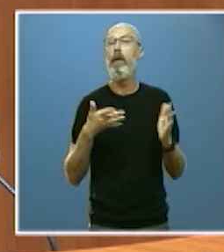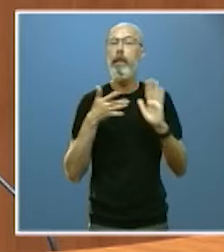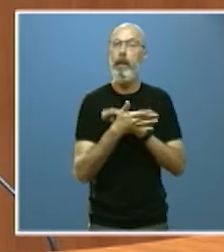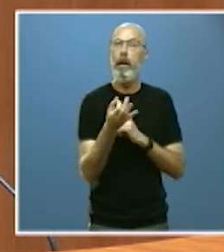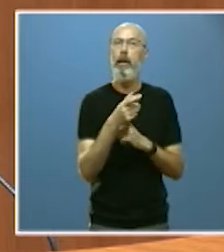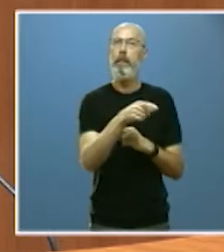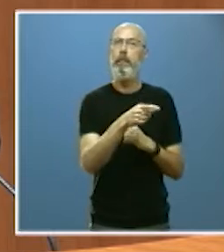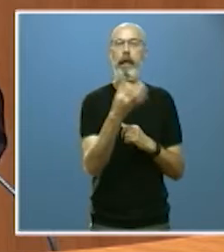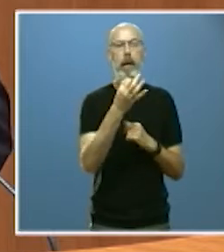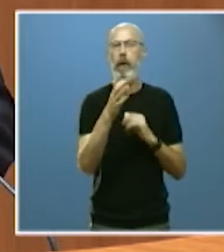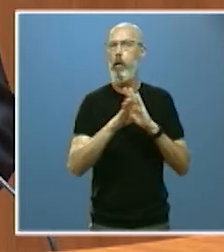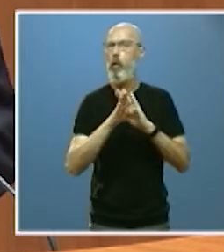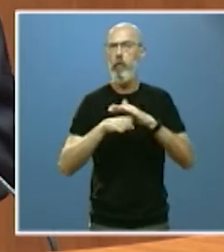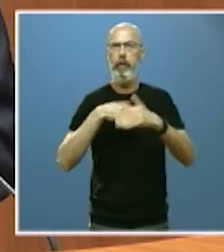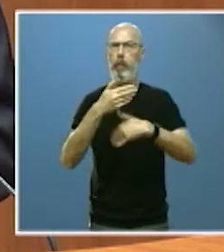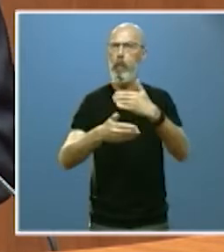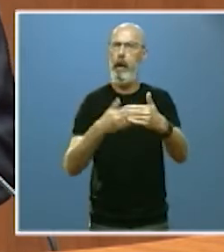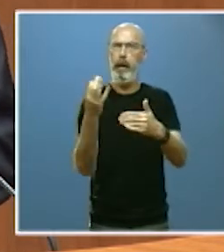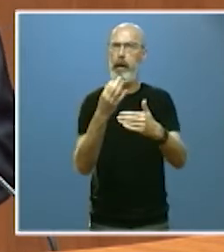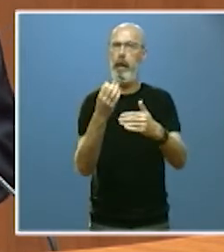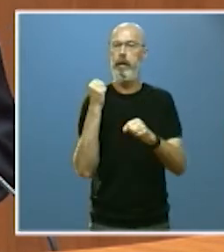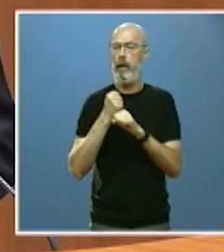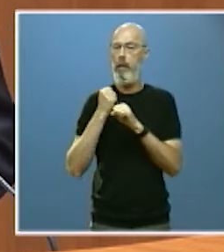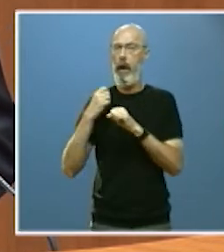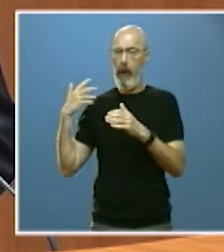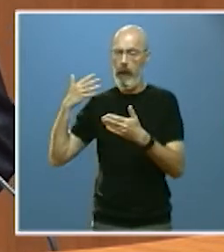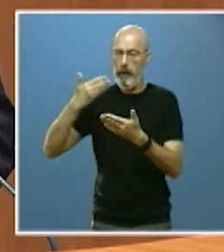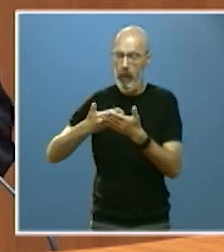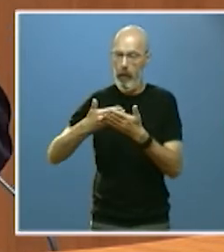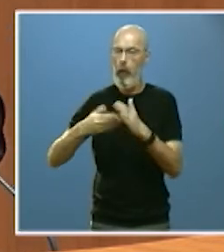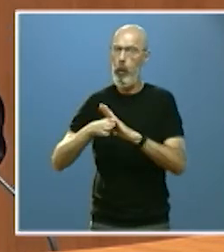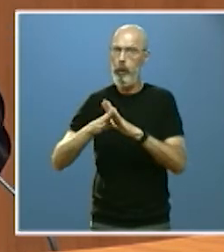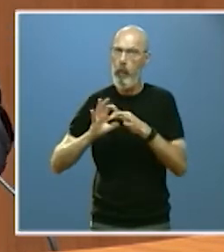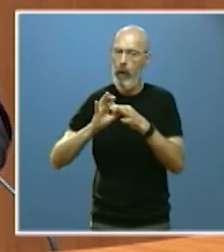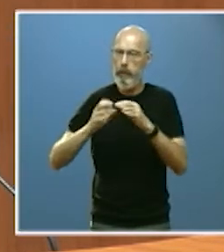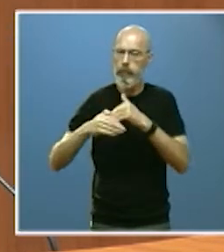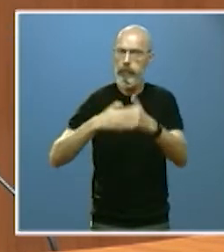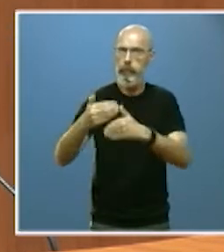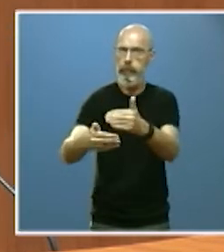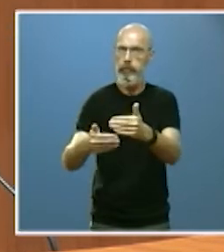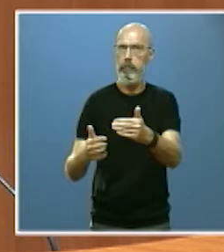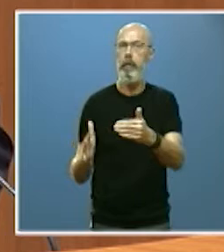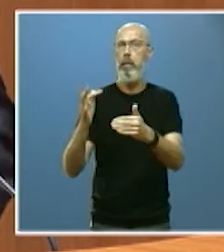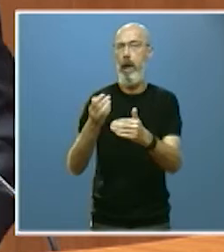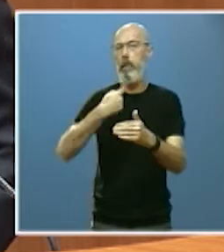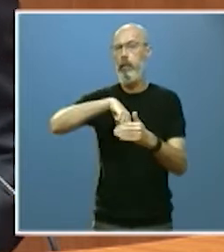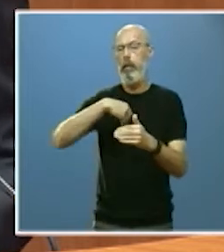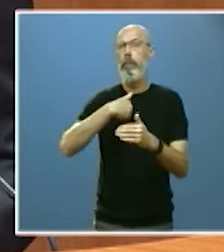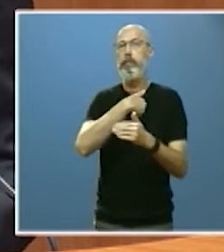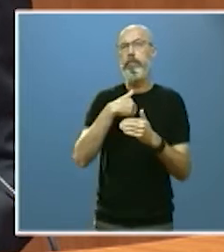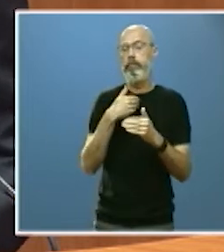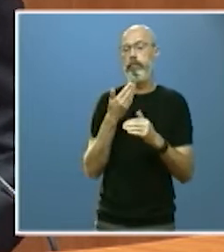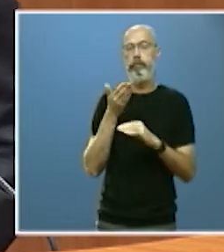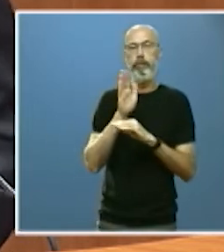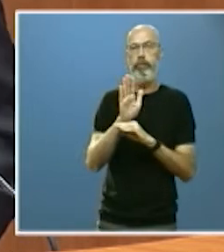continuidad al trabajo hasta ahora realizado y a las posiciones que venimos defendiendo, en muchos